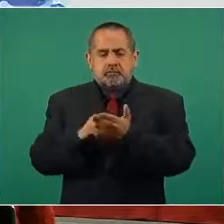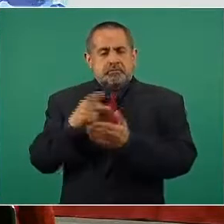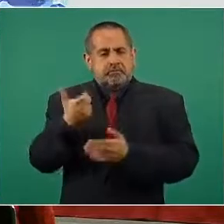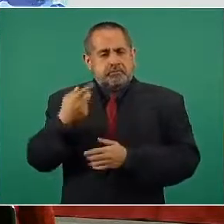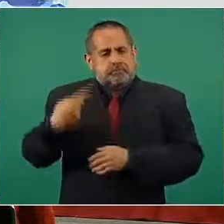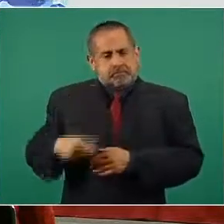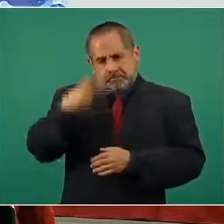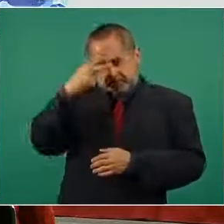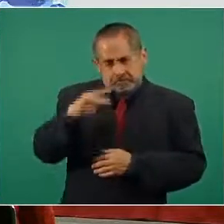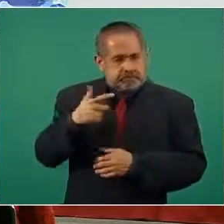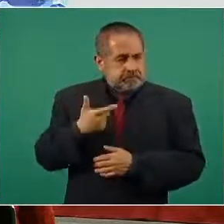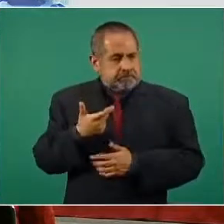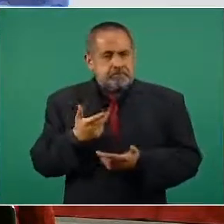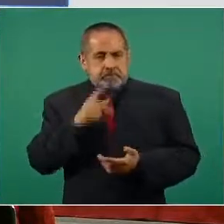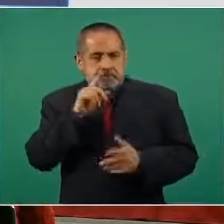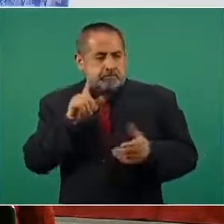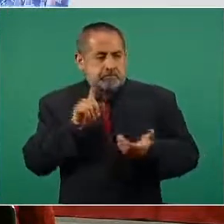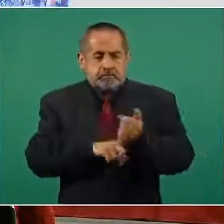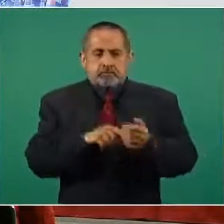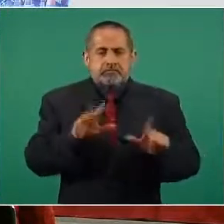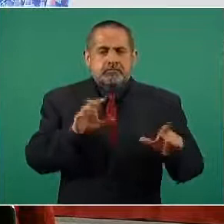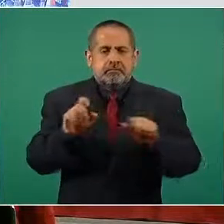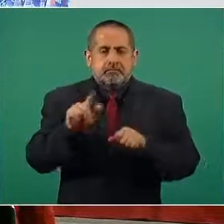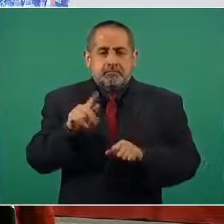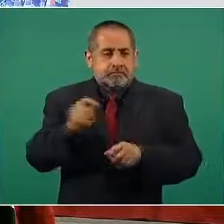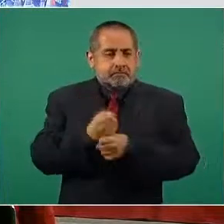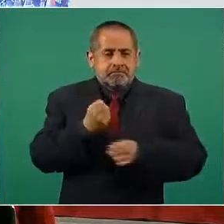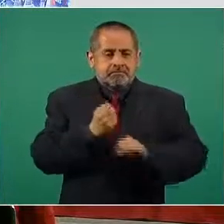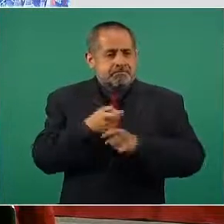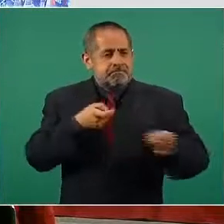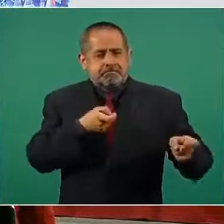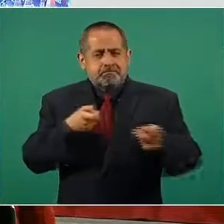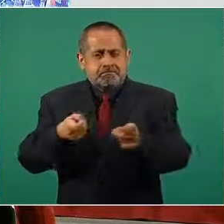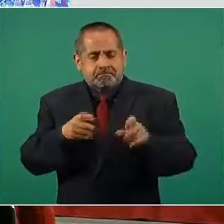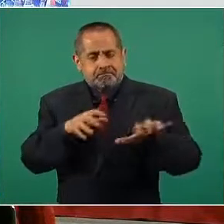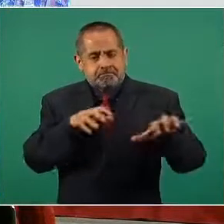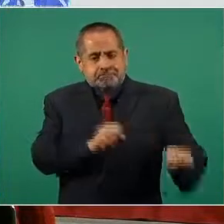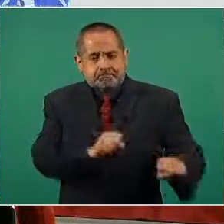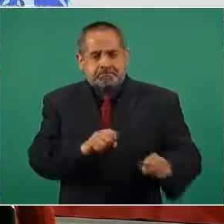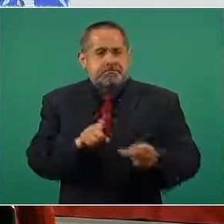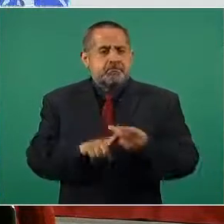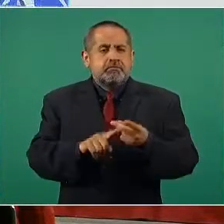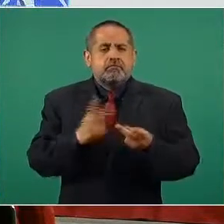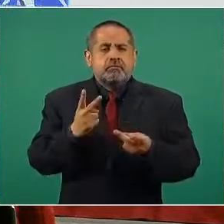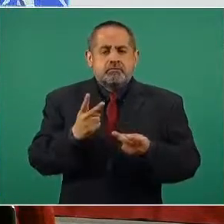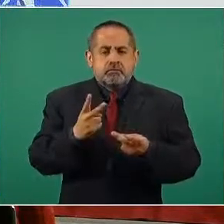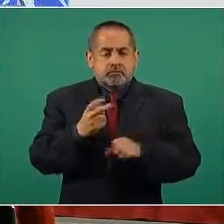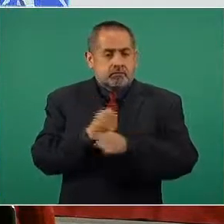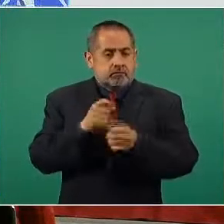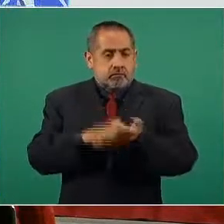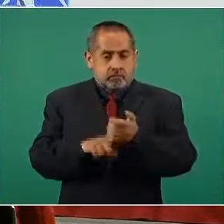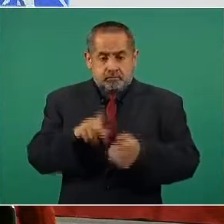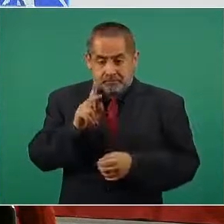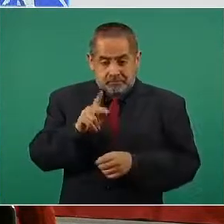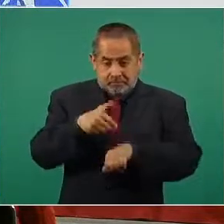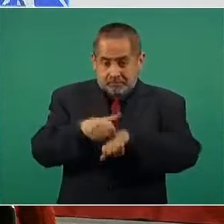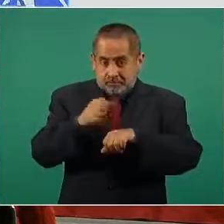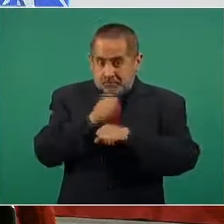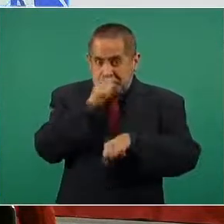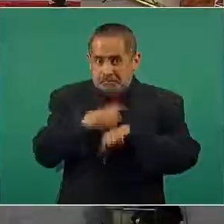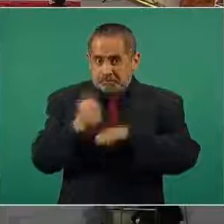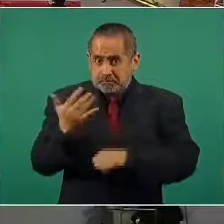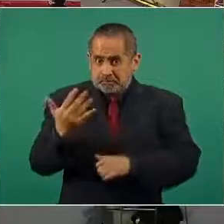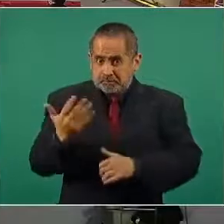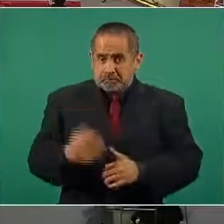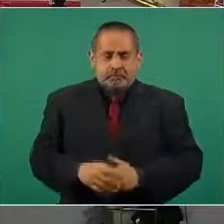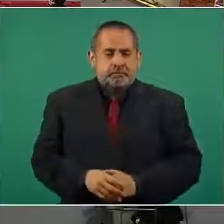mexicanos, así como 769 armas de fuego, dentro de las cuales destacan dos barres calibre 50. La que sigue,